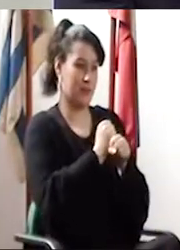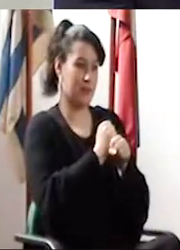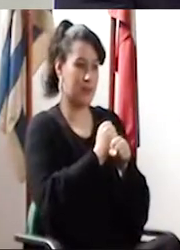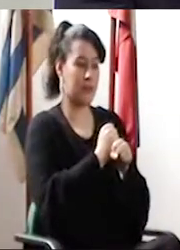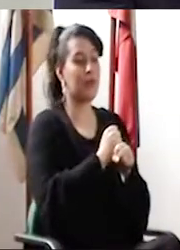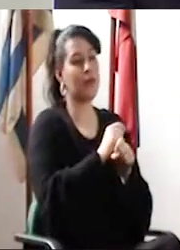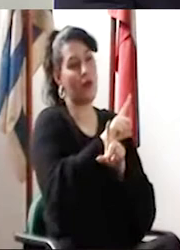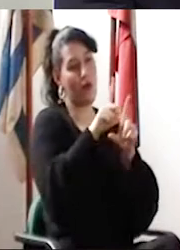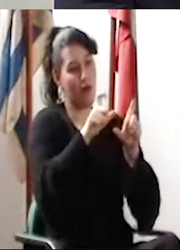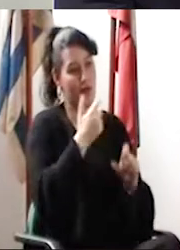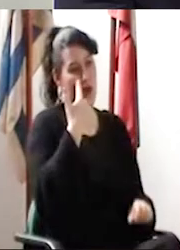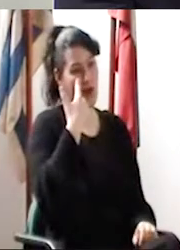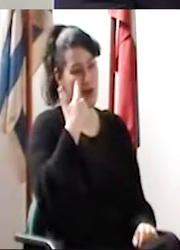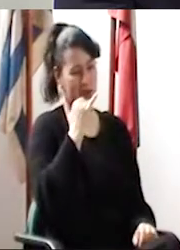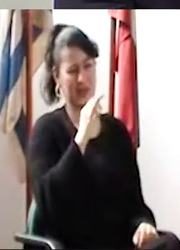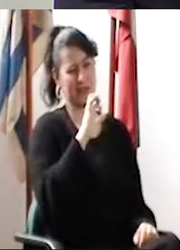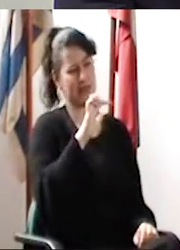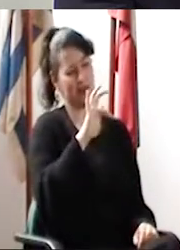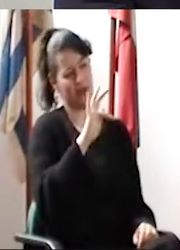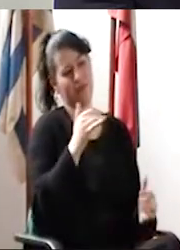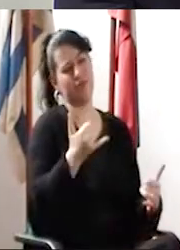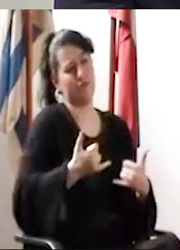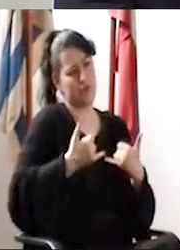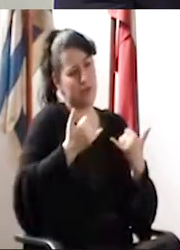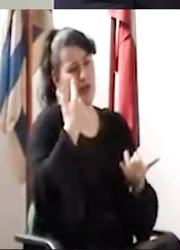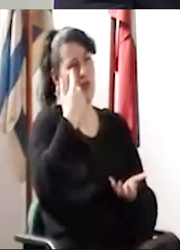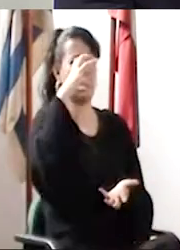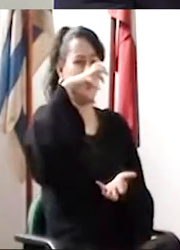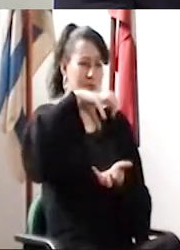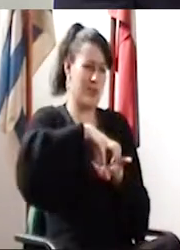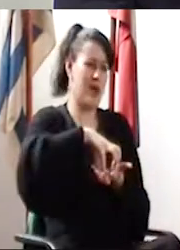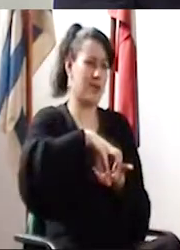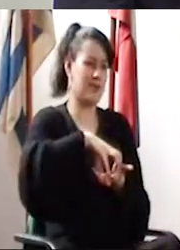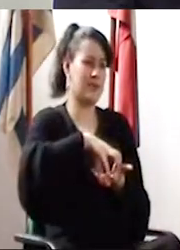estuvo antes al frente. Obviamente que conozco al ISEF desde hace mucho tiempo.